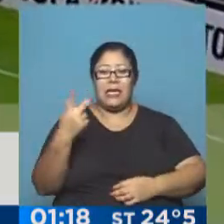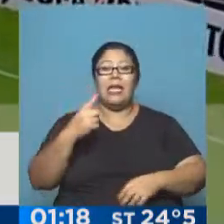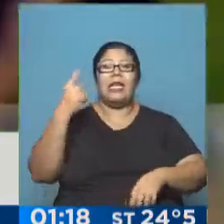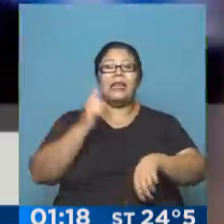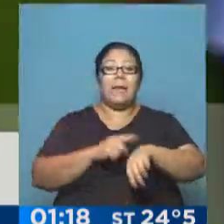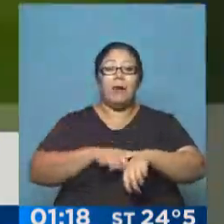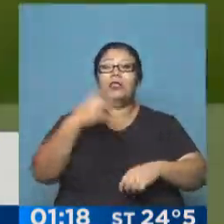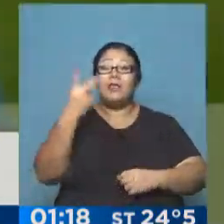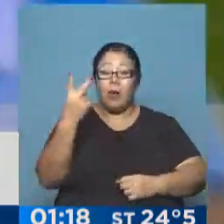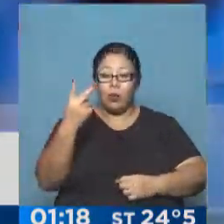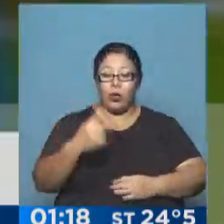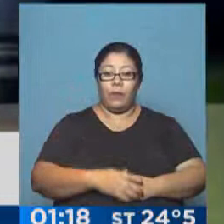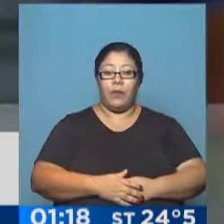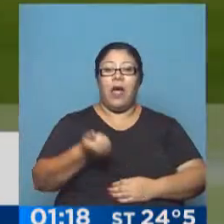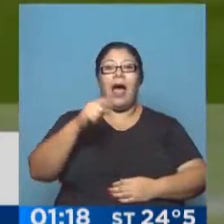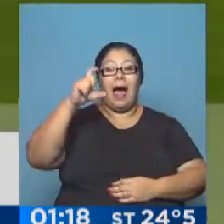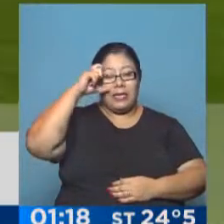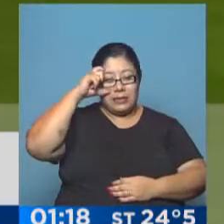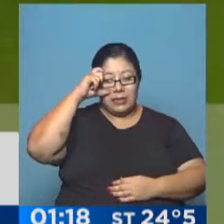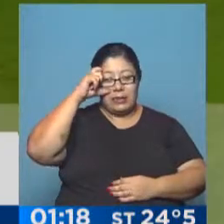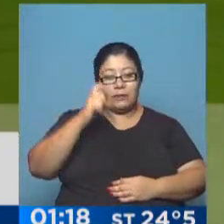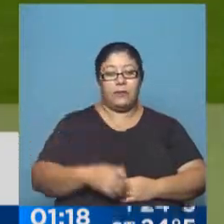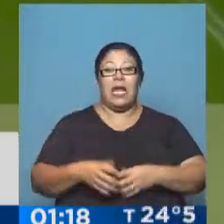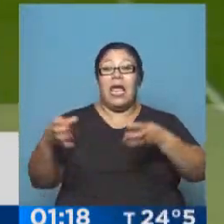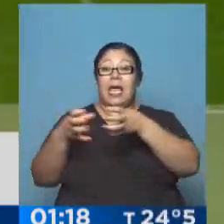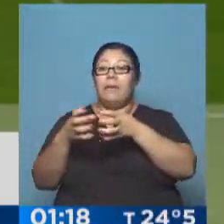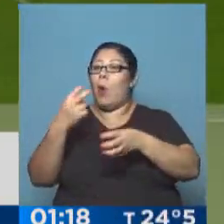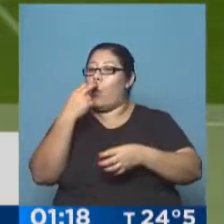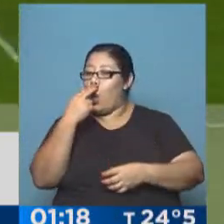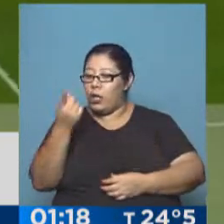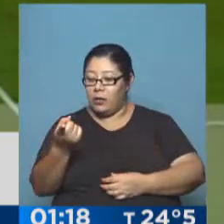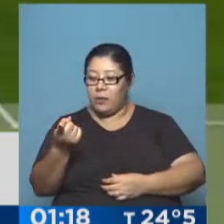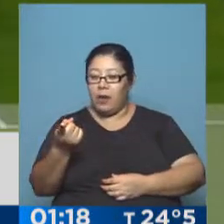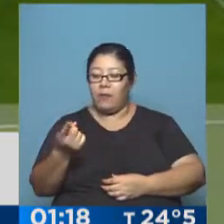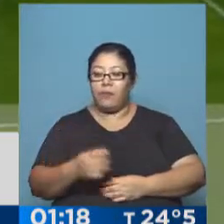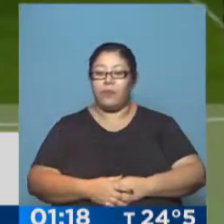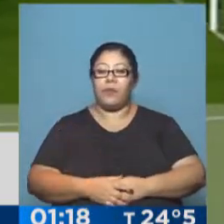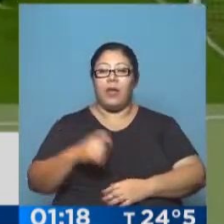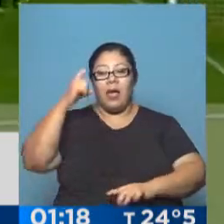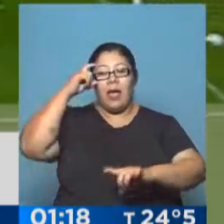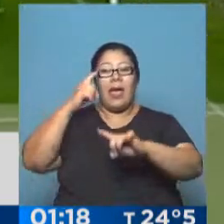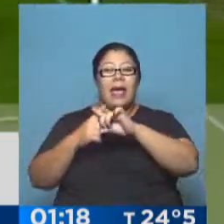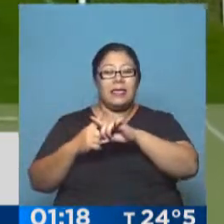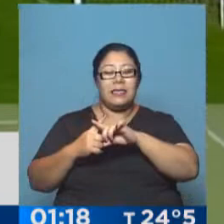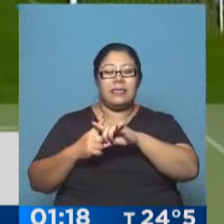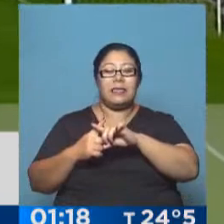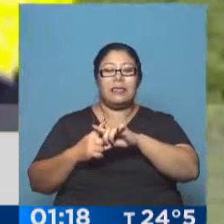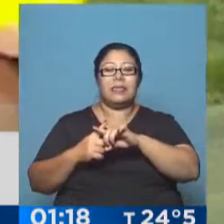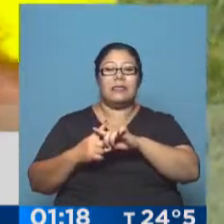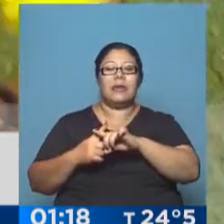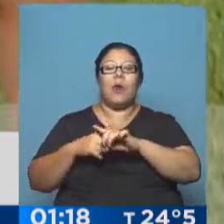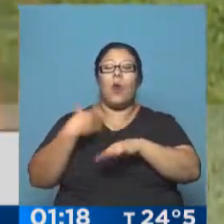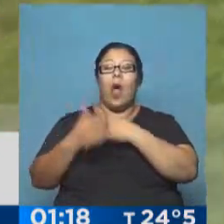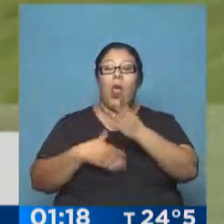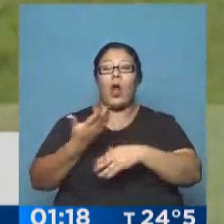Arce, el equipo visitante, Bolívar, de Bolivia, que lo tenía Iván Borghelo, el argentino ex gimnasia de La Plata, New Wells y Godoy Cruz, entre otros. Y